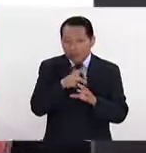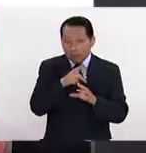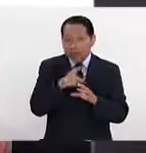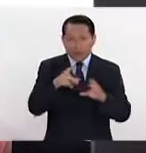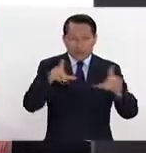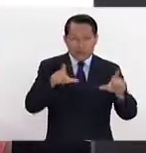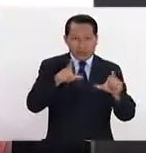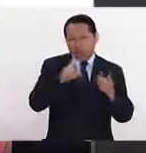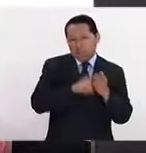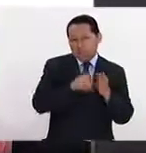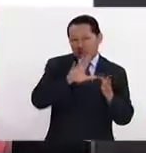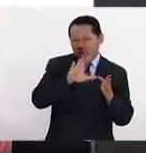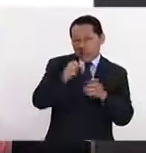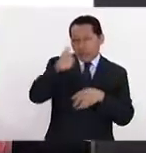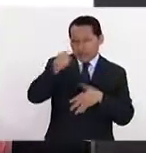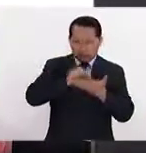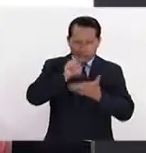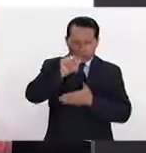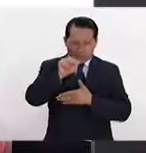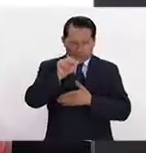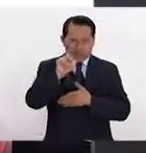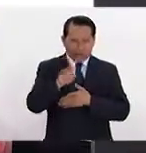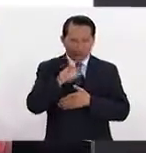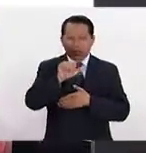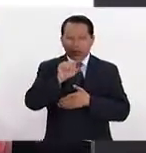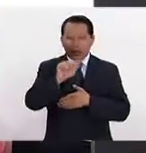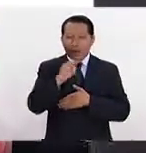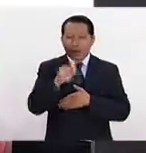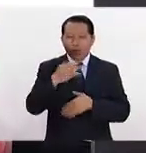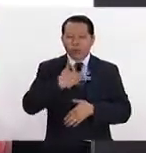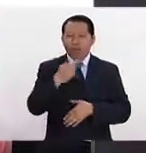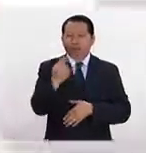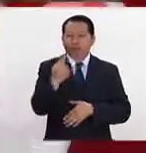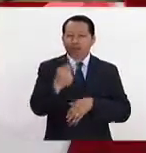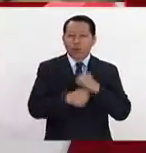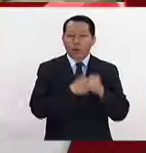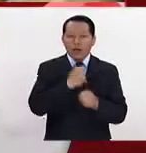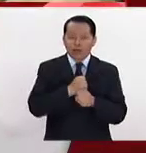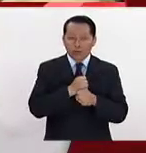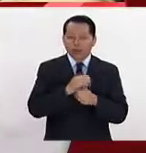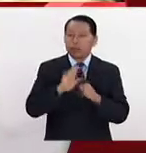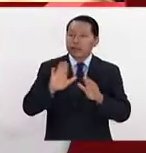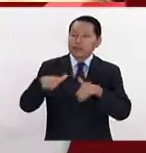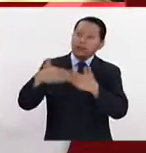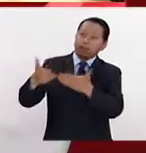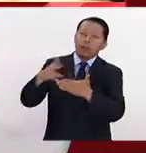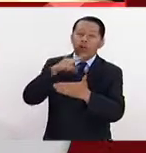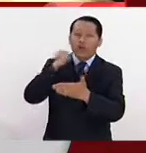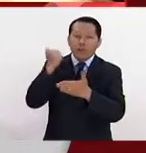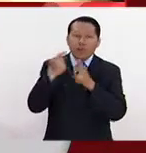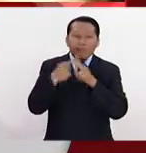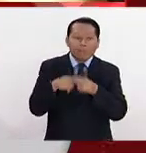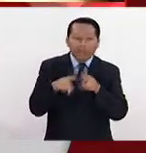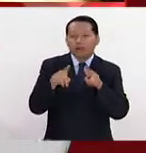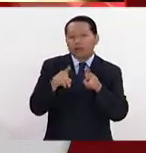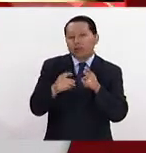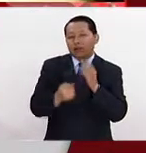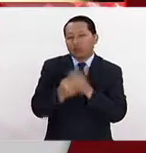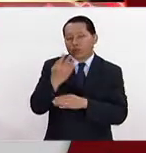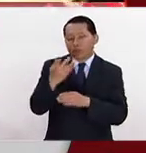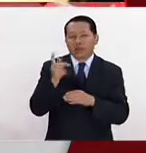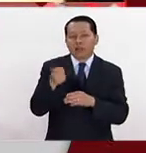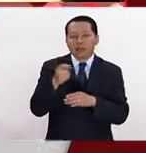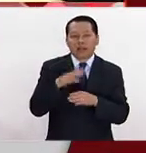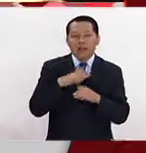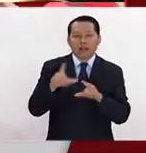temprano, es de 1506. Para ese momento Caraballo tiene 25 años, acaba de llegar a Roma y apenas está abriéndose mercado. Ese cuadro